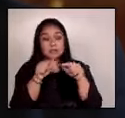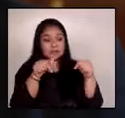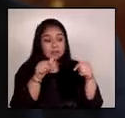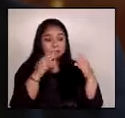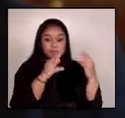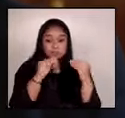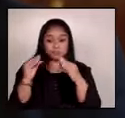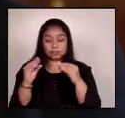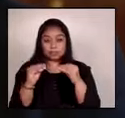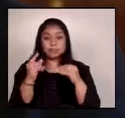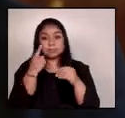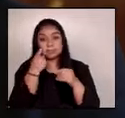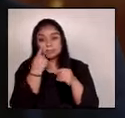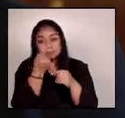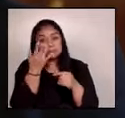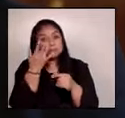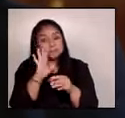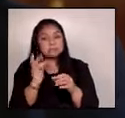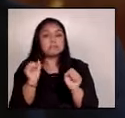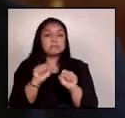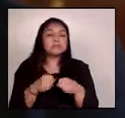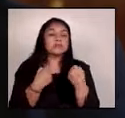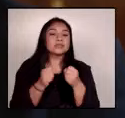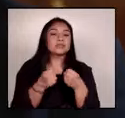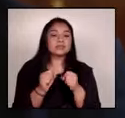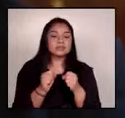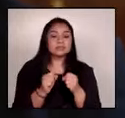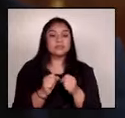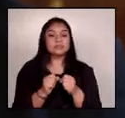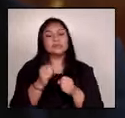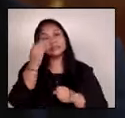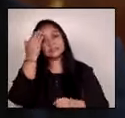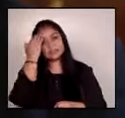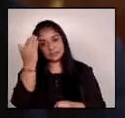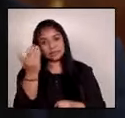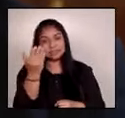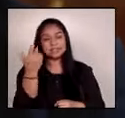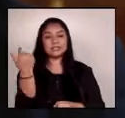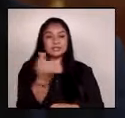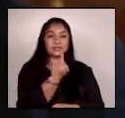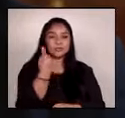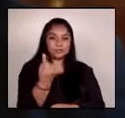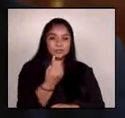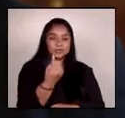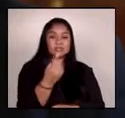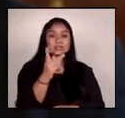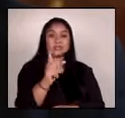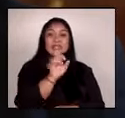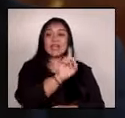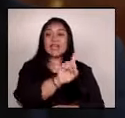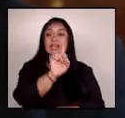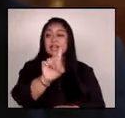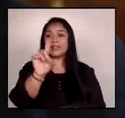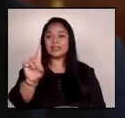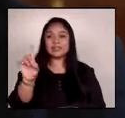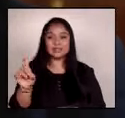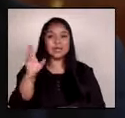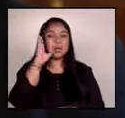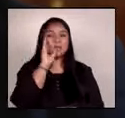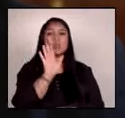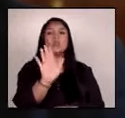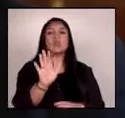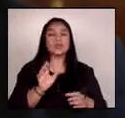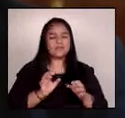vayan logrando desarrollarse. Gracias a todos y a cada una porque su esfuerzo